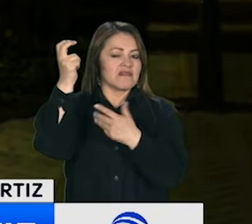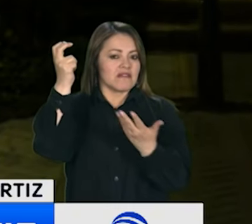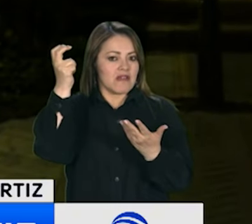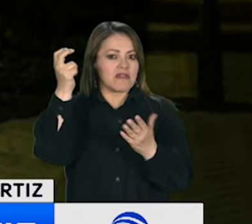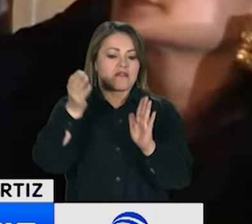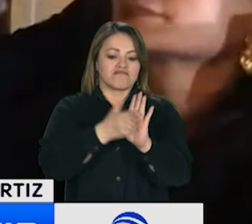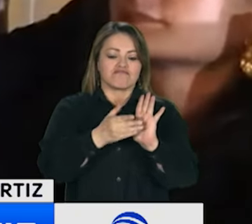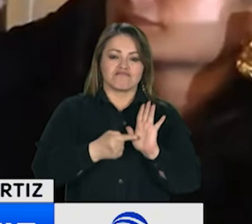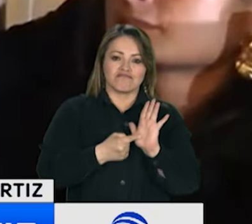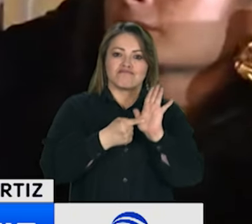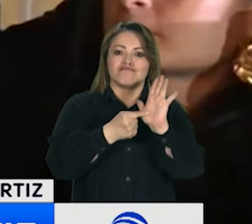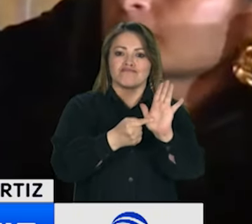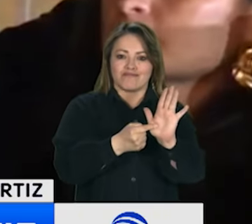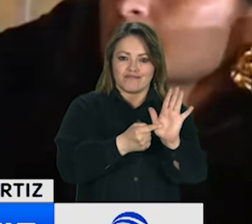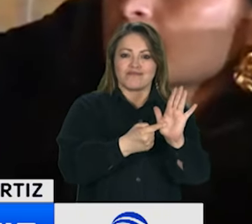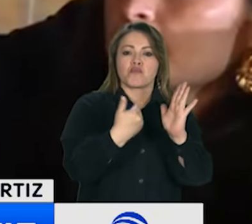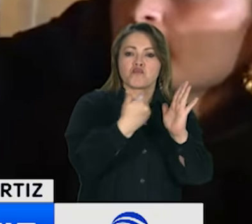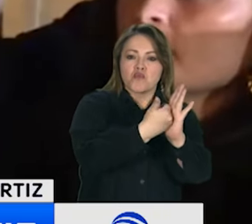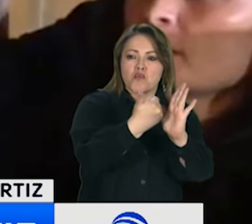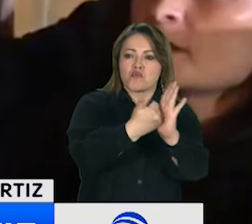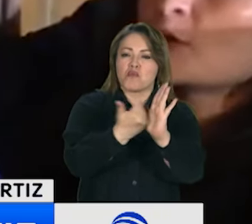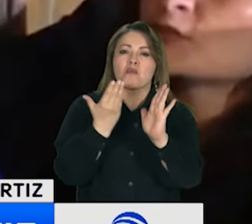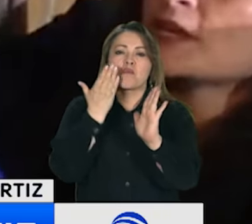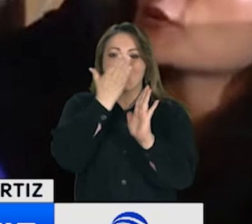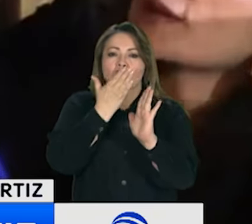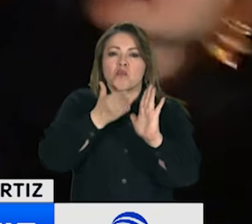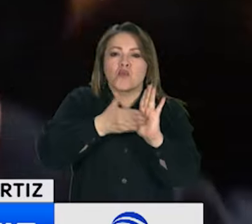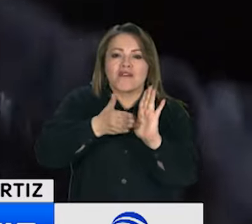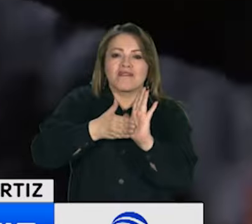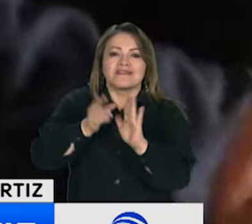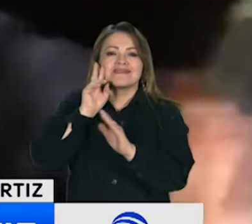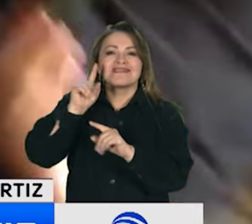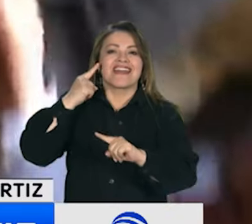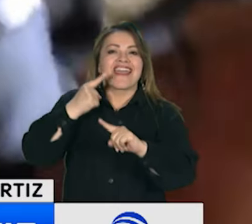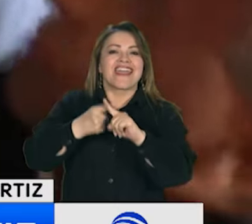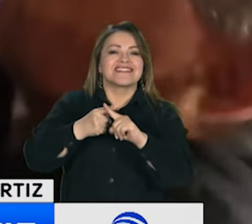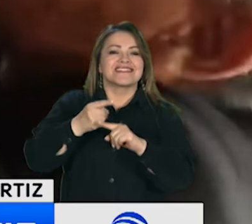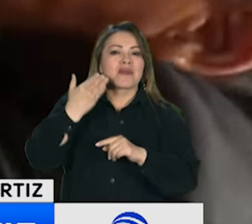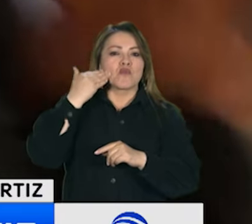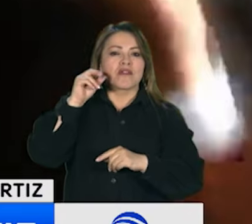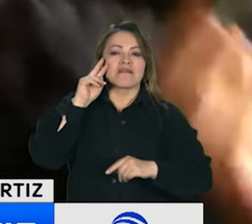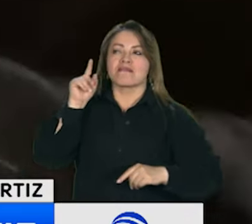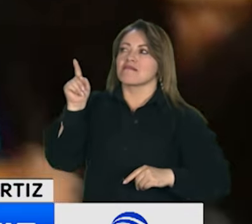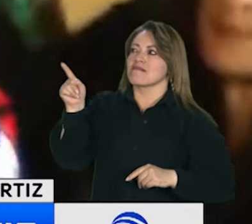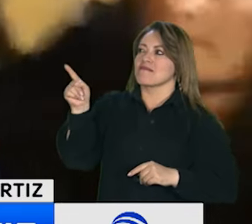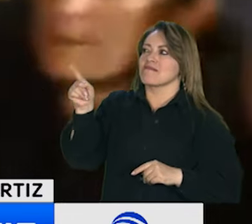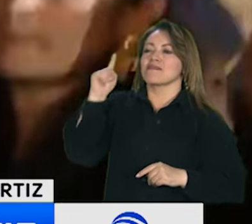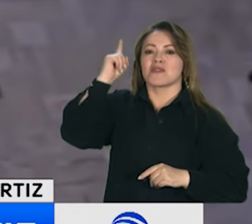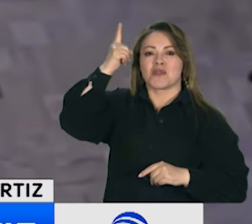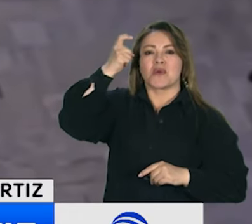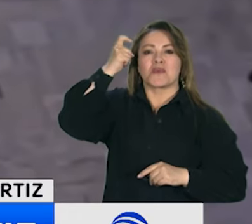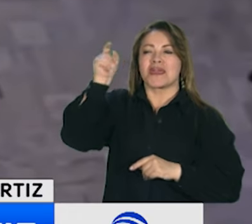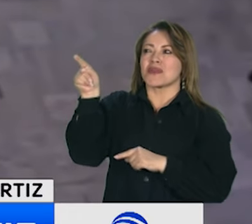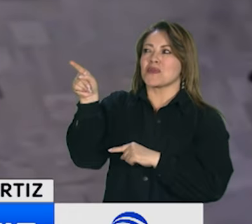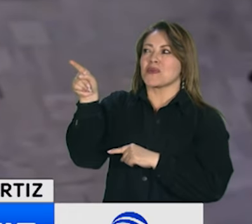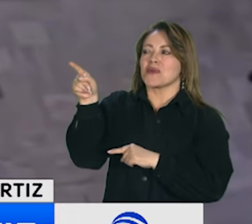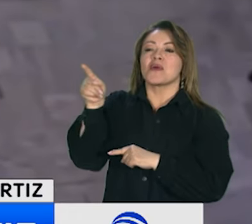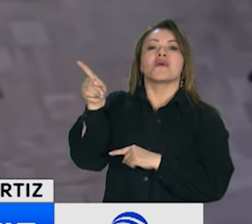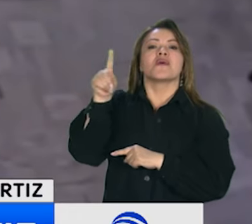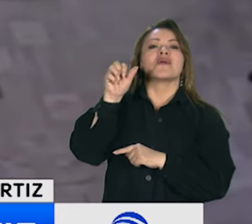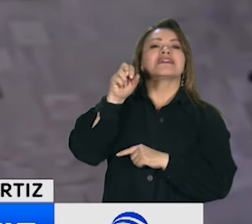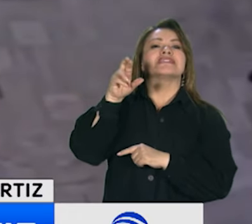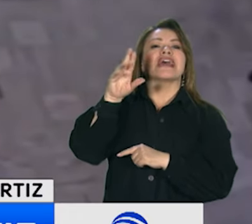mostró diferentes pruebas que vinculan a la exfuncionaria del gobierno Petro, Sandra Ortiz, en el